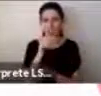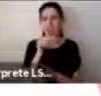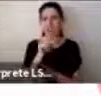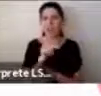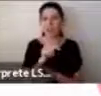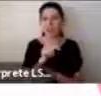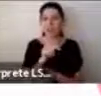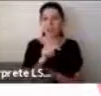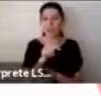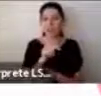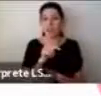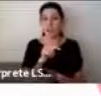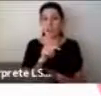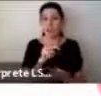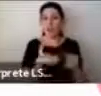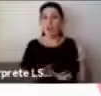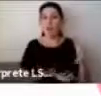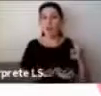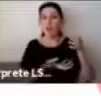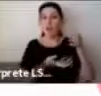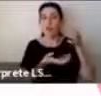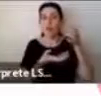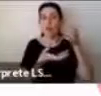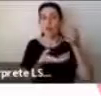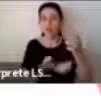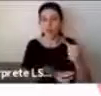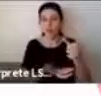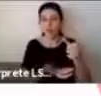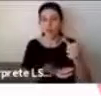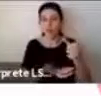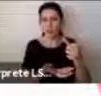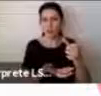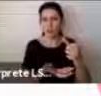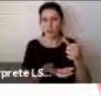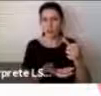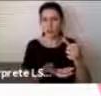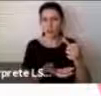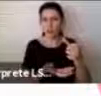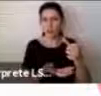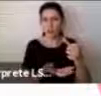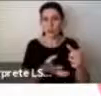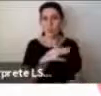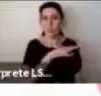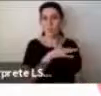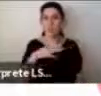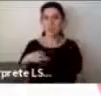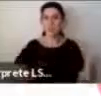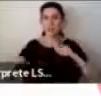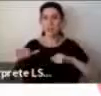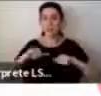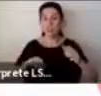de un fondo de proyecto financiado por el Ministerio de Ciencia y Tecnología,